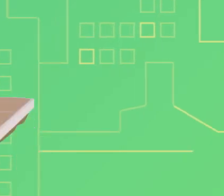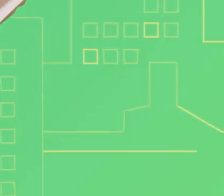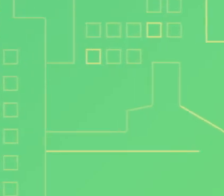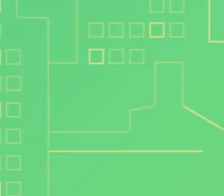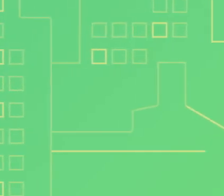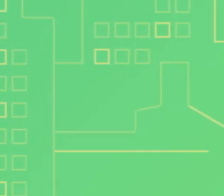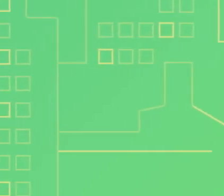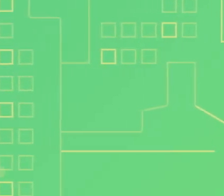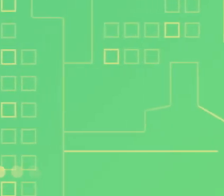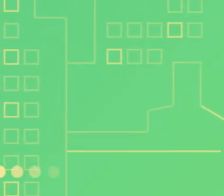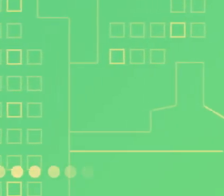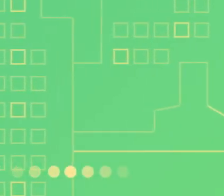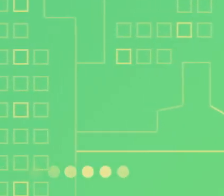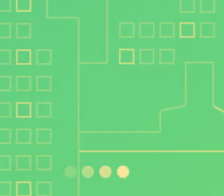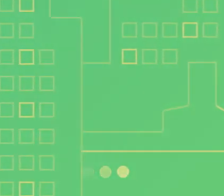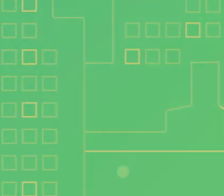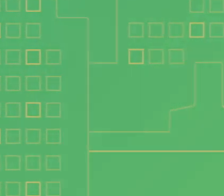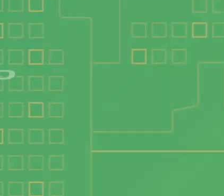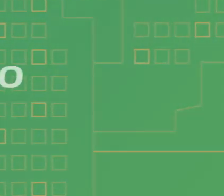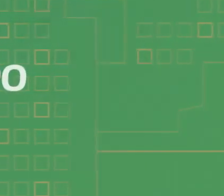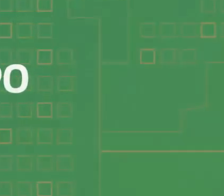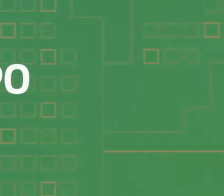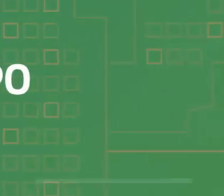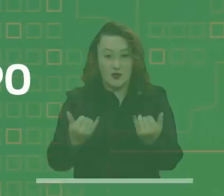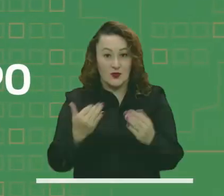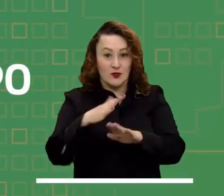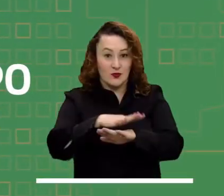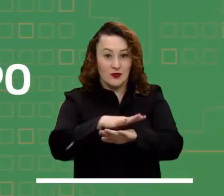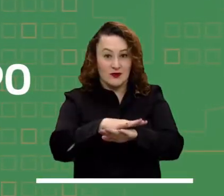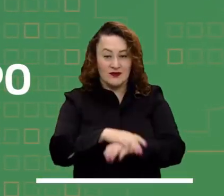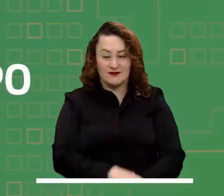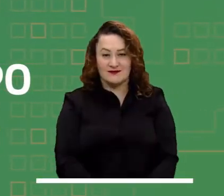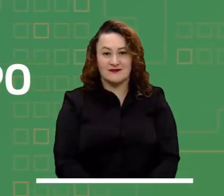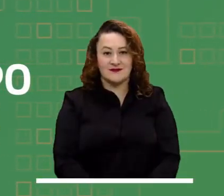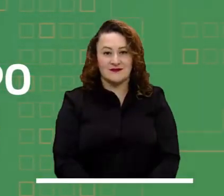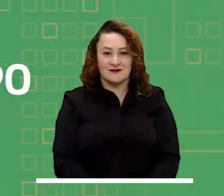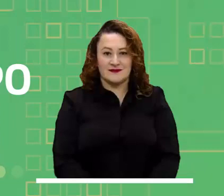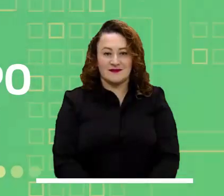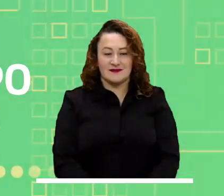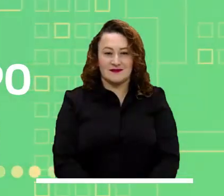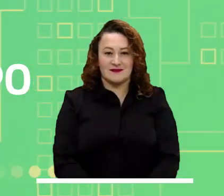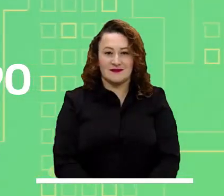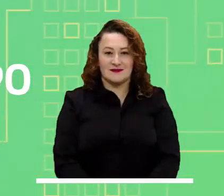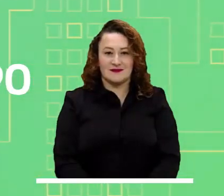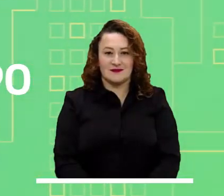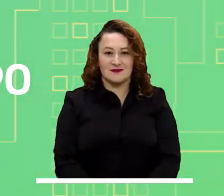A continuación, nos invitamos a conocer la información meteorológica de la tarde.